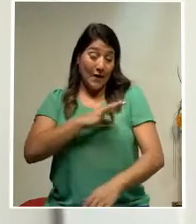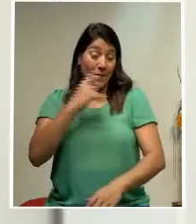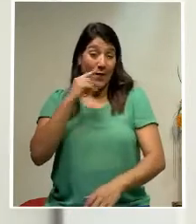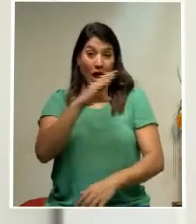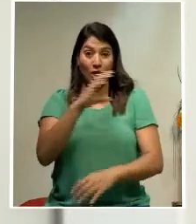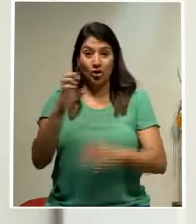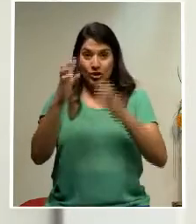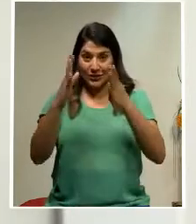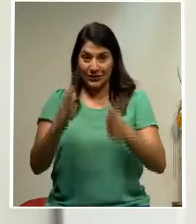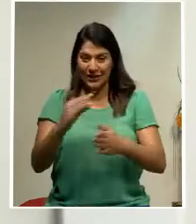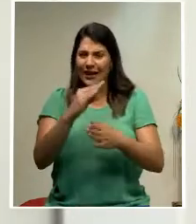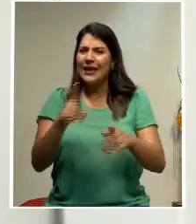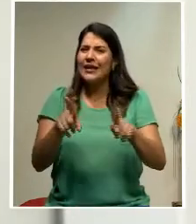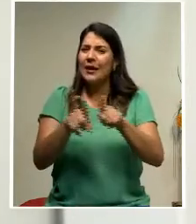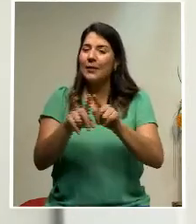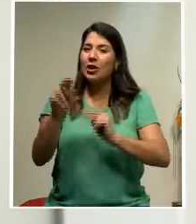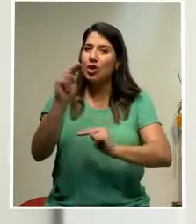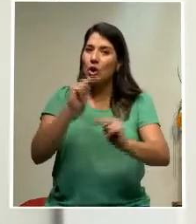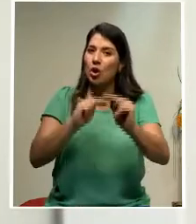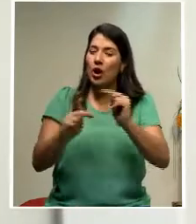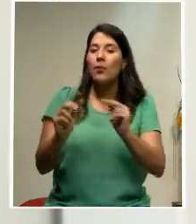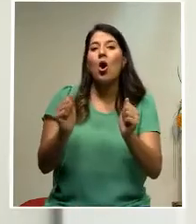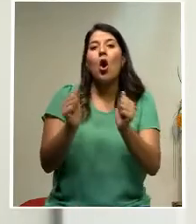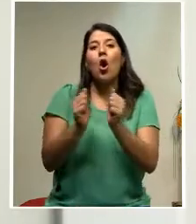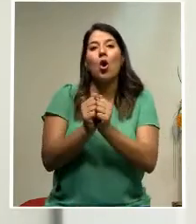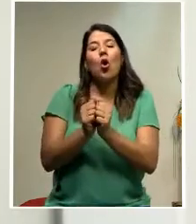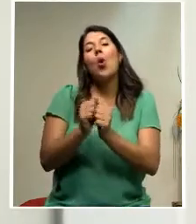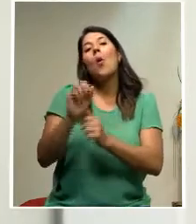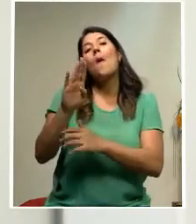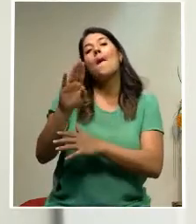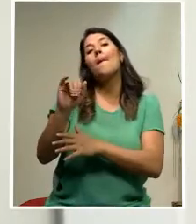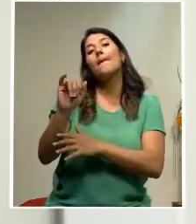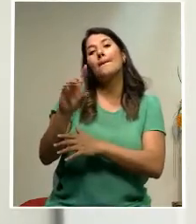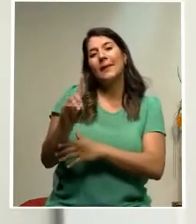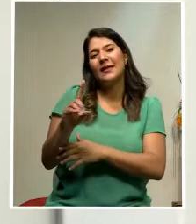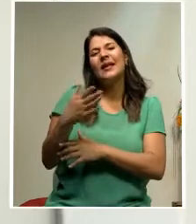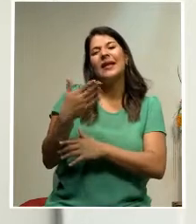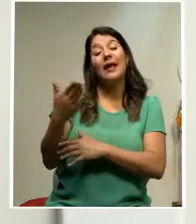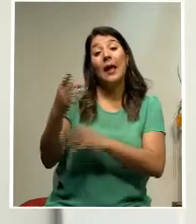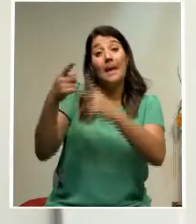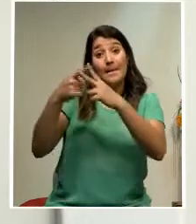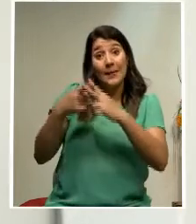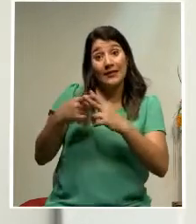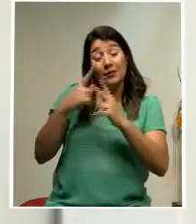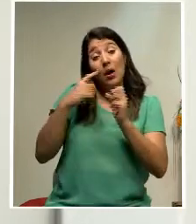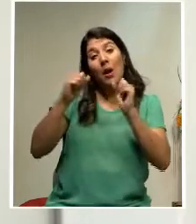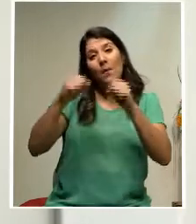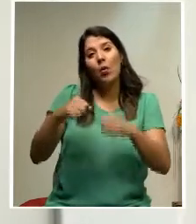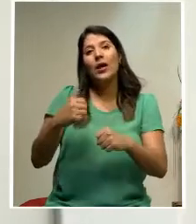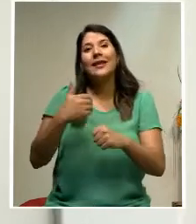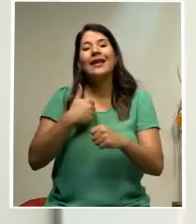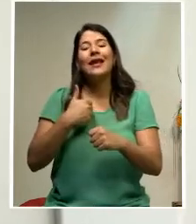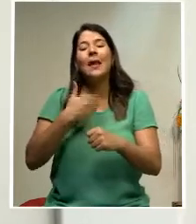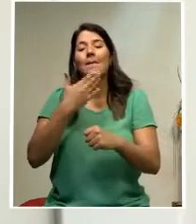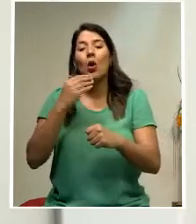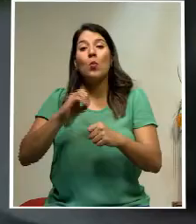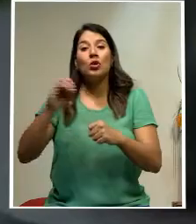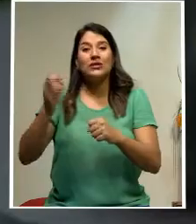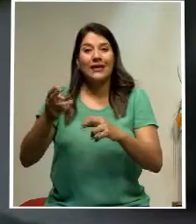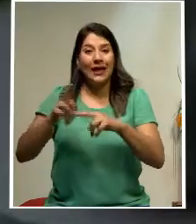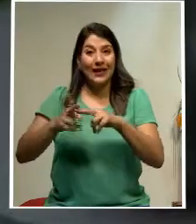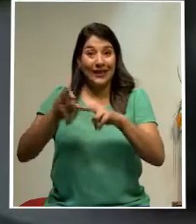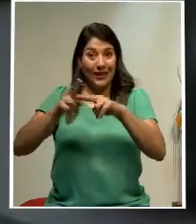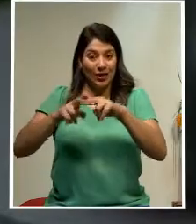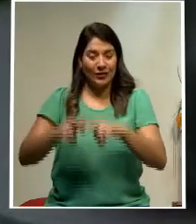negociado con organismos multilaterales como el BID créditos para precisamente contar con ingresos a tasas de interés mucho más bajas.